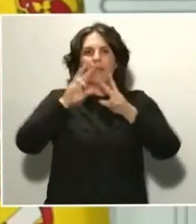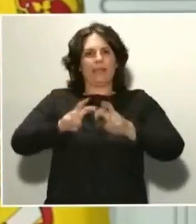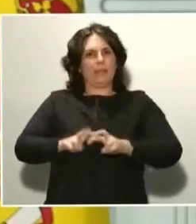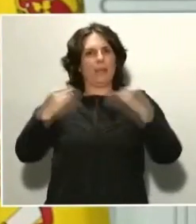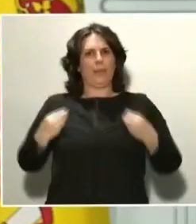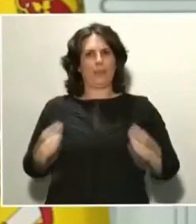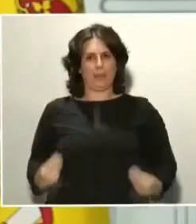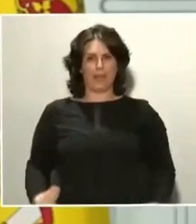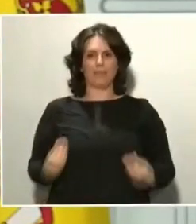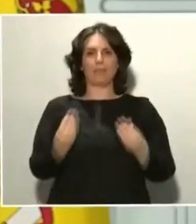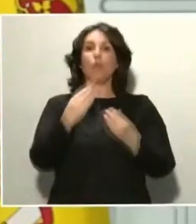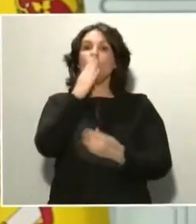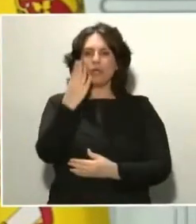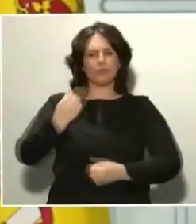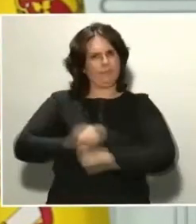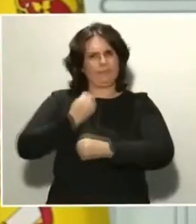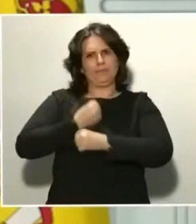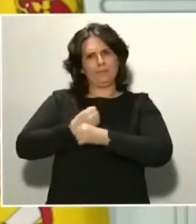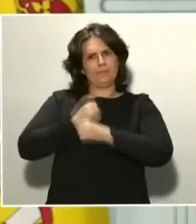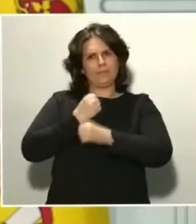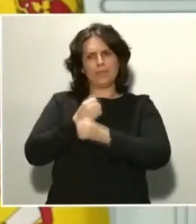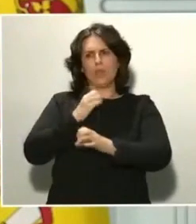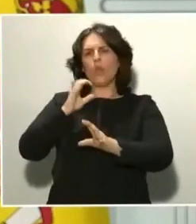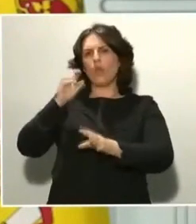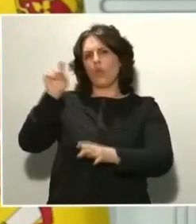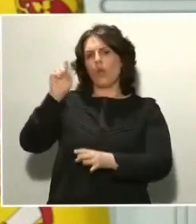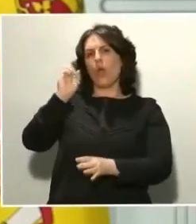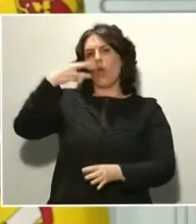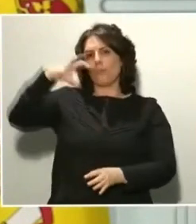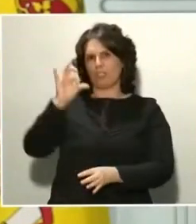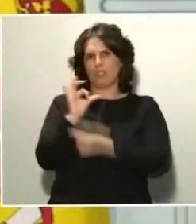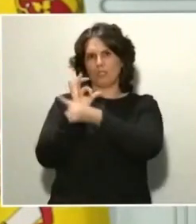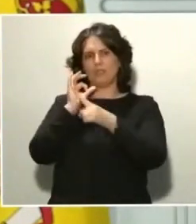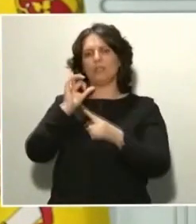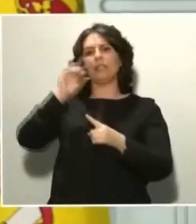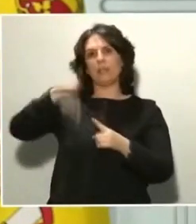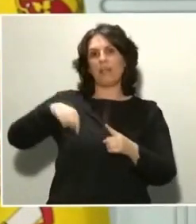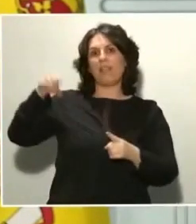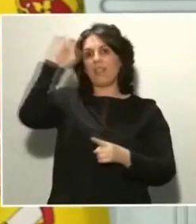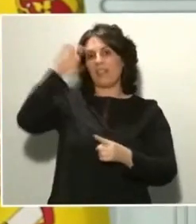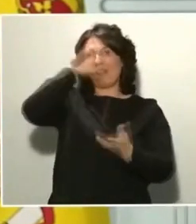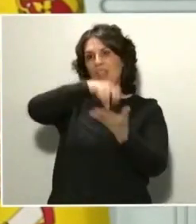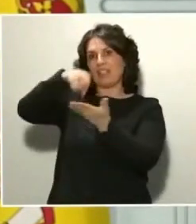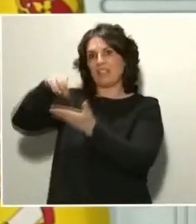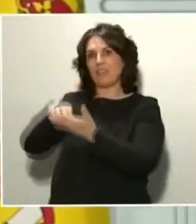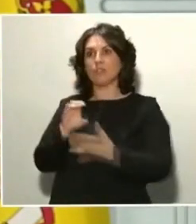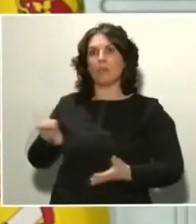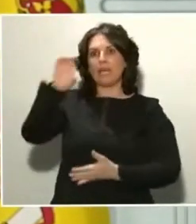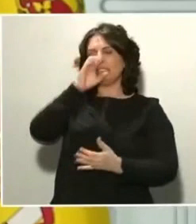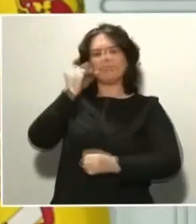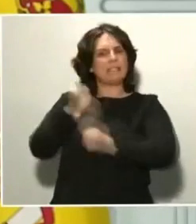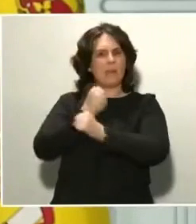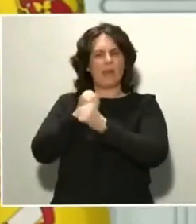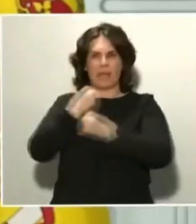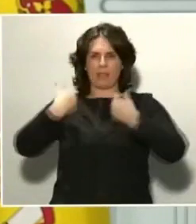trabaja a contrarreloj por parte de la Organización Mundial de la Salud y de los organismos científicos de distintos países. En estos momentos,